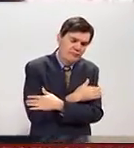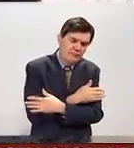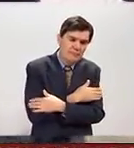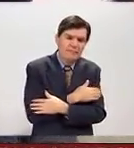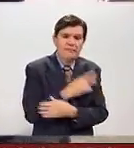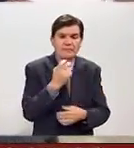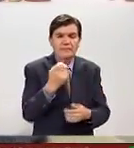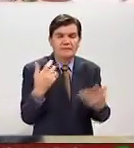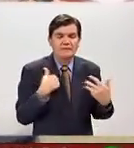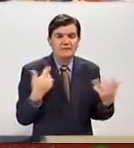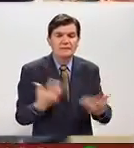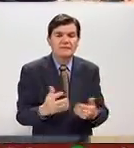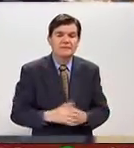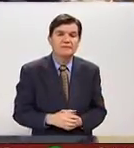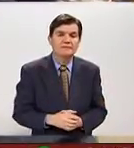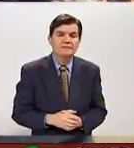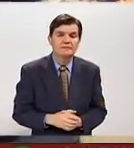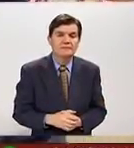la tenía.